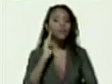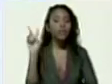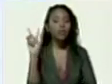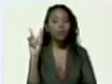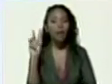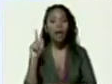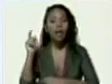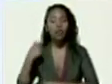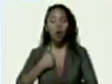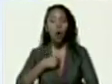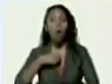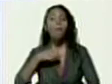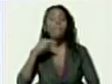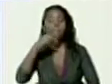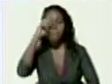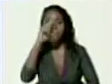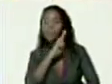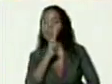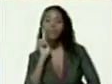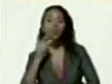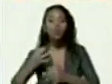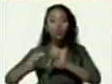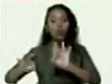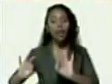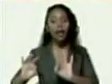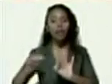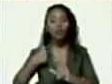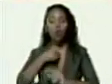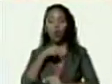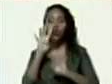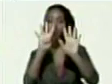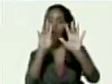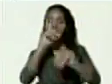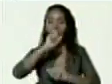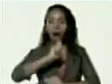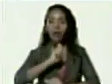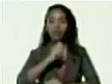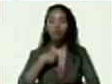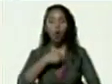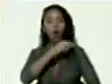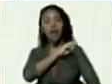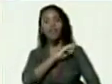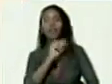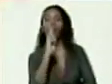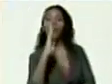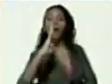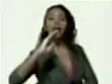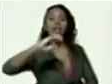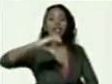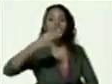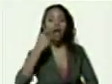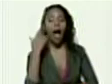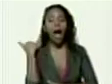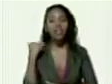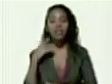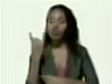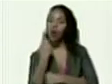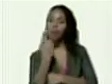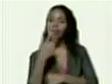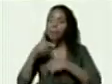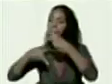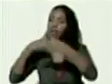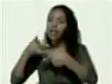madre soltera tengo una hija de 8 años tengo ya 9 años siendo jefa de UCH y anteriormente solo era la parte política